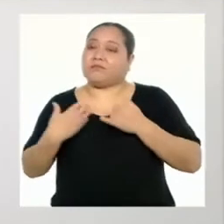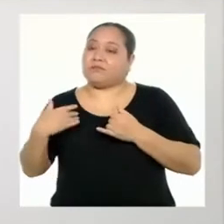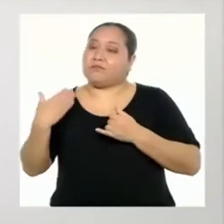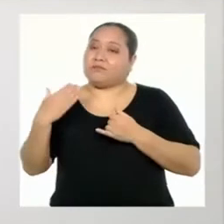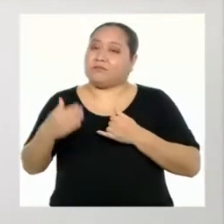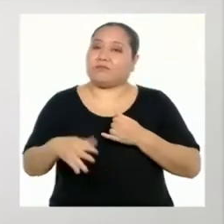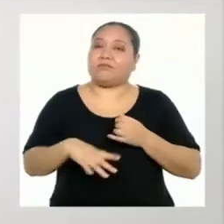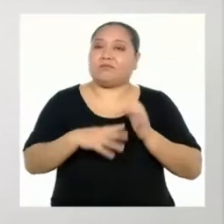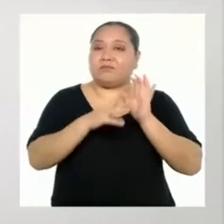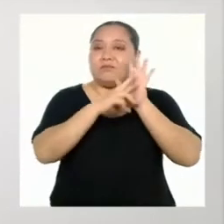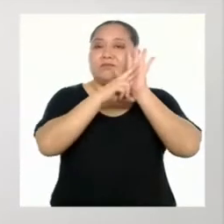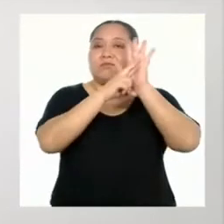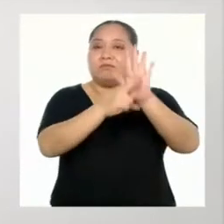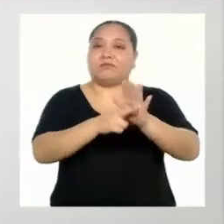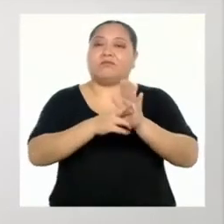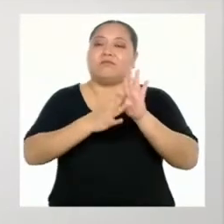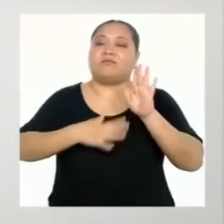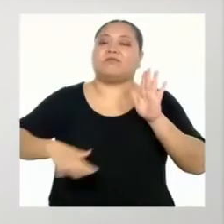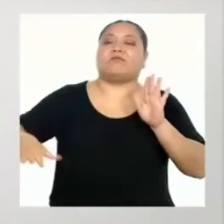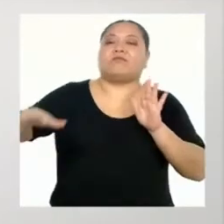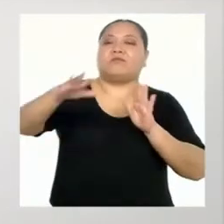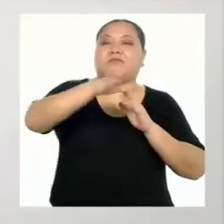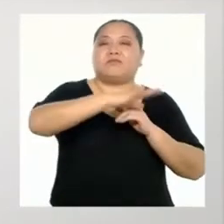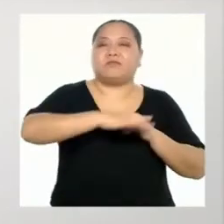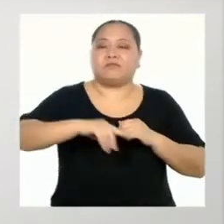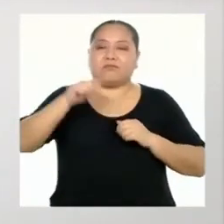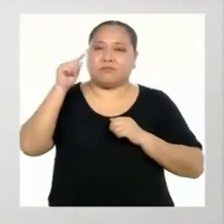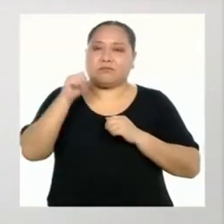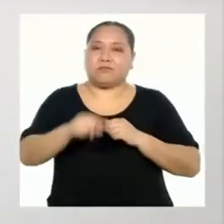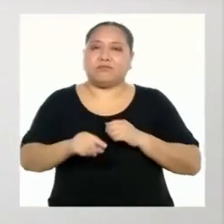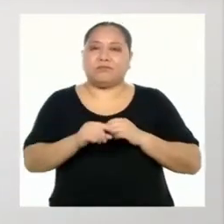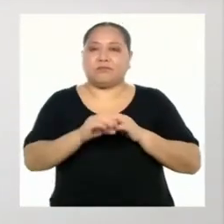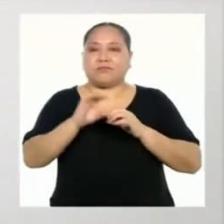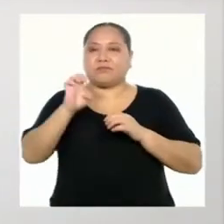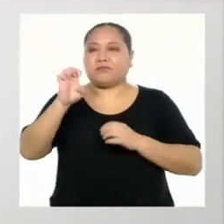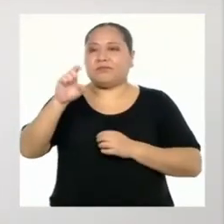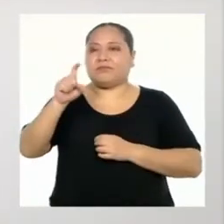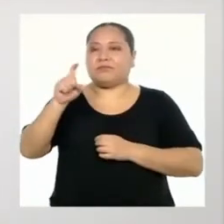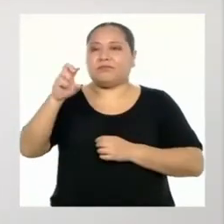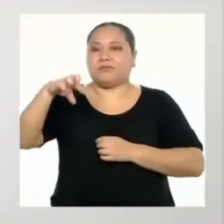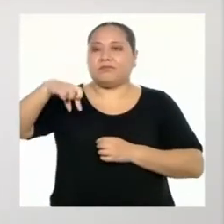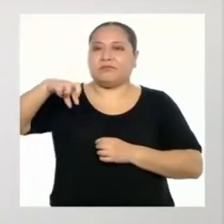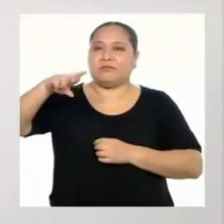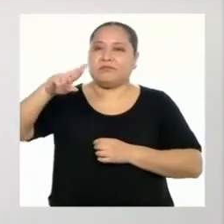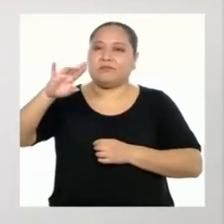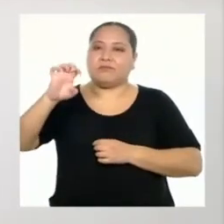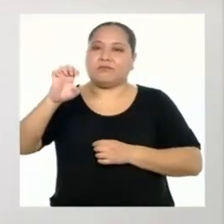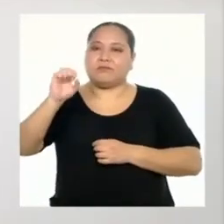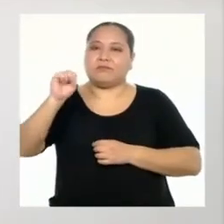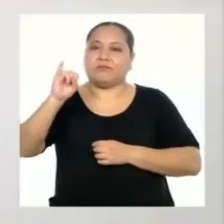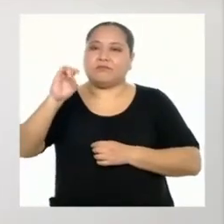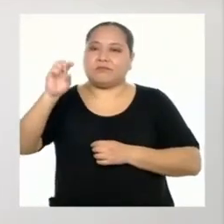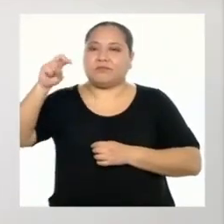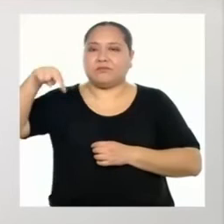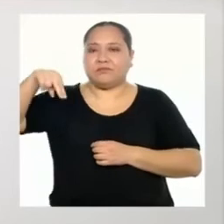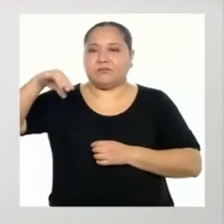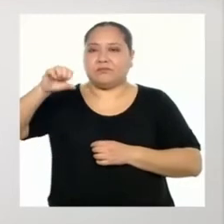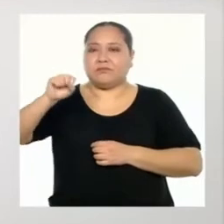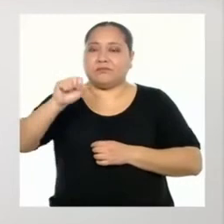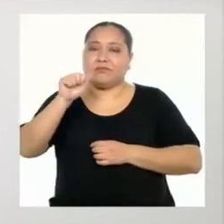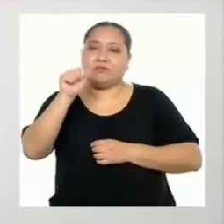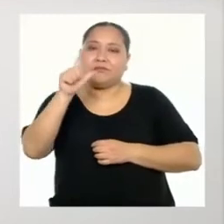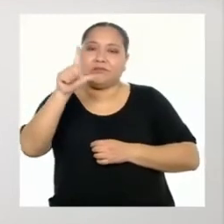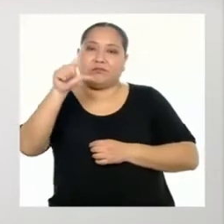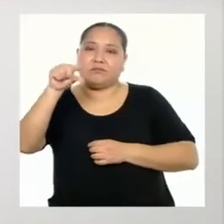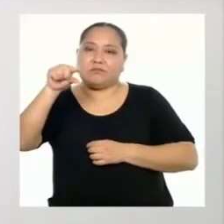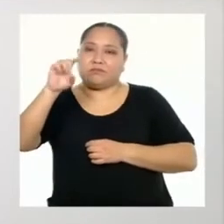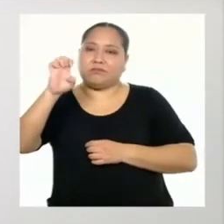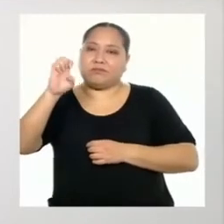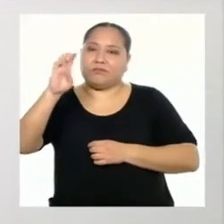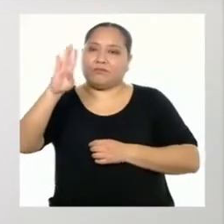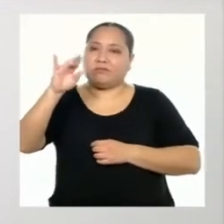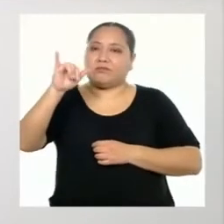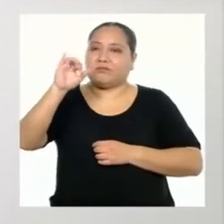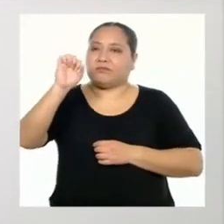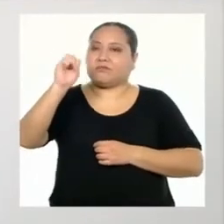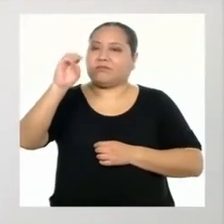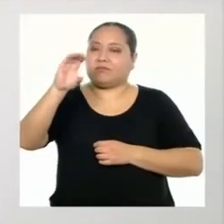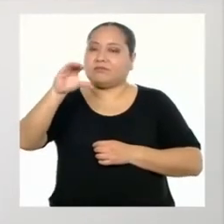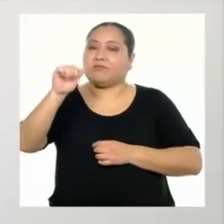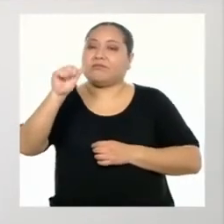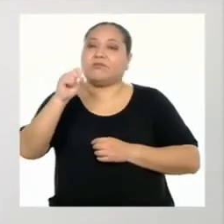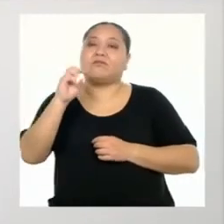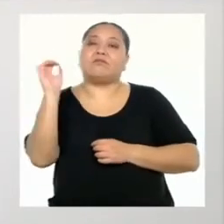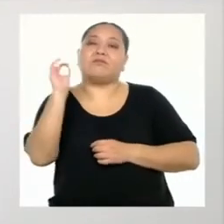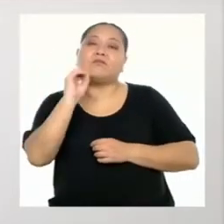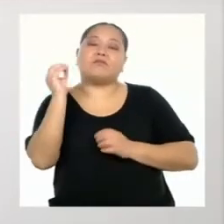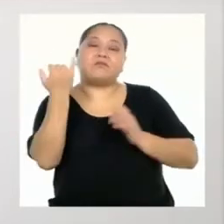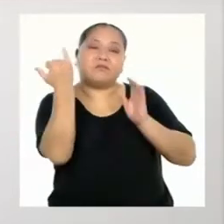vamos a poder representar todo esto mediante expresiones algebraicas o dibujos, esquemas o gráficos.